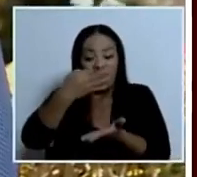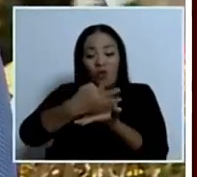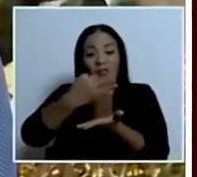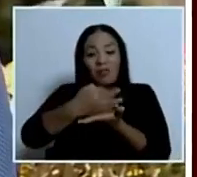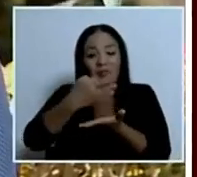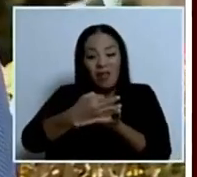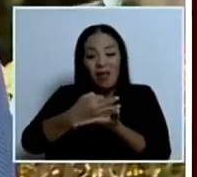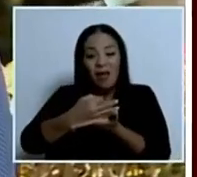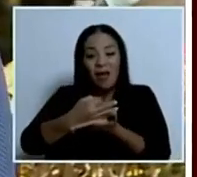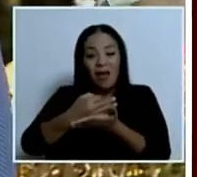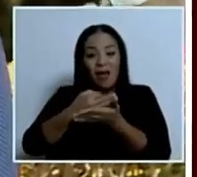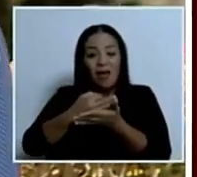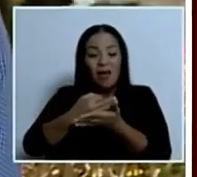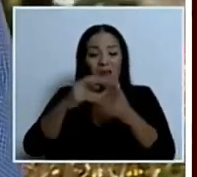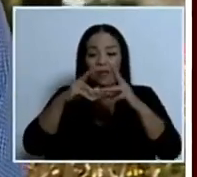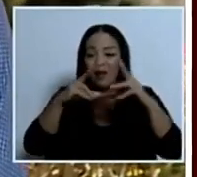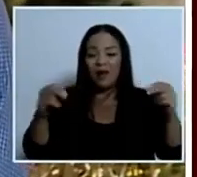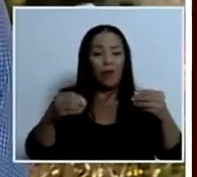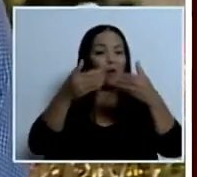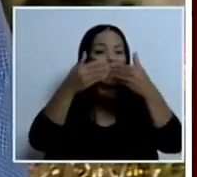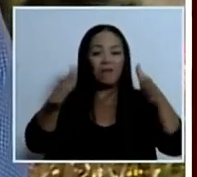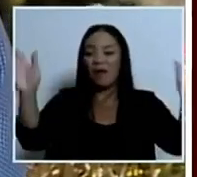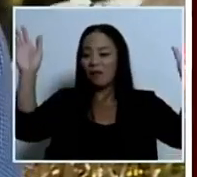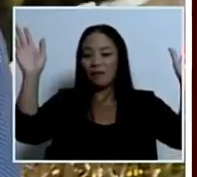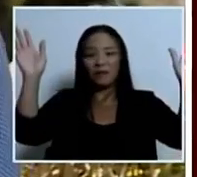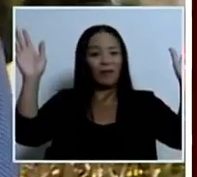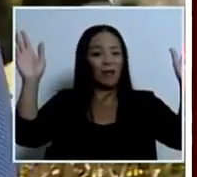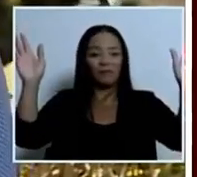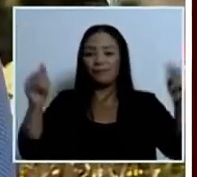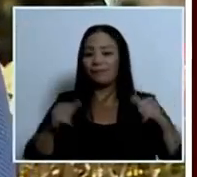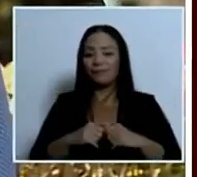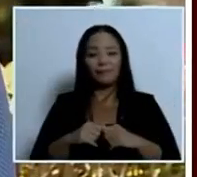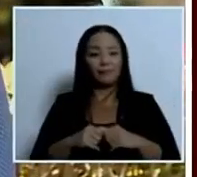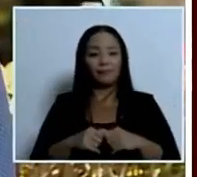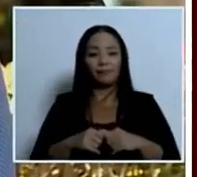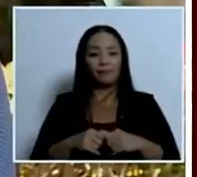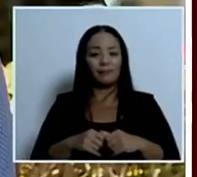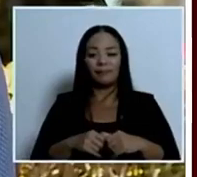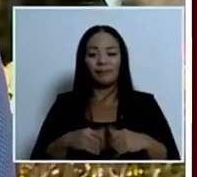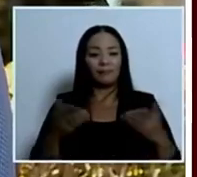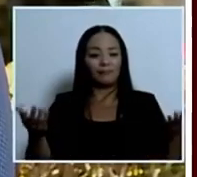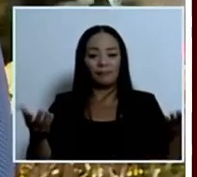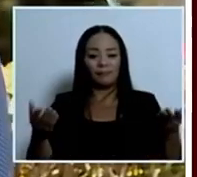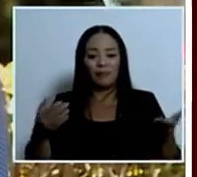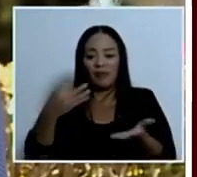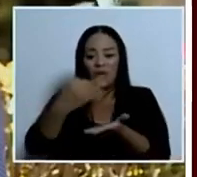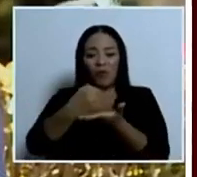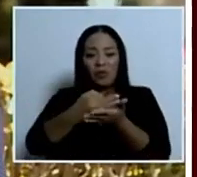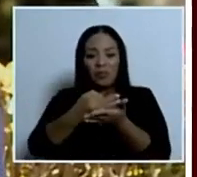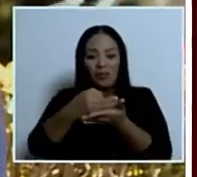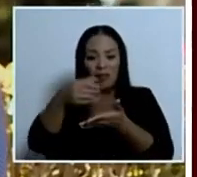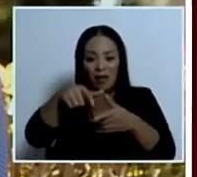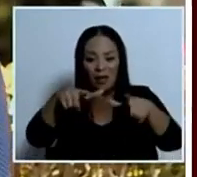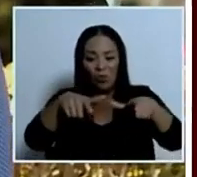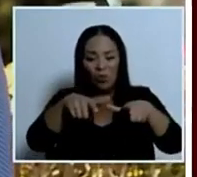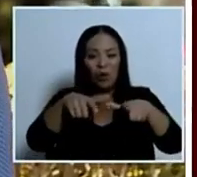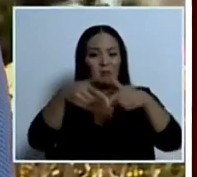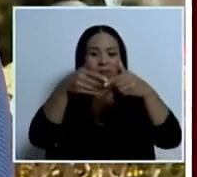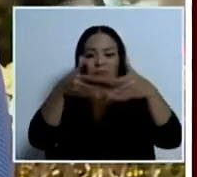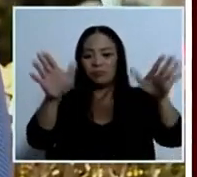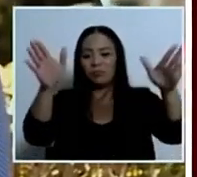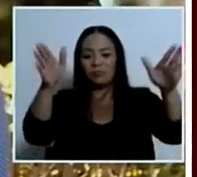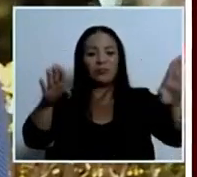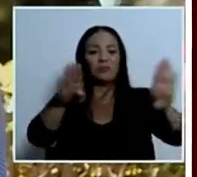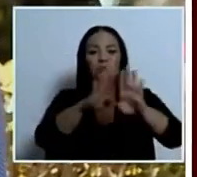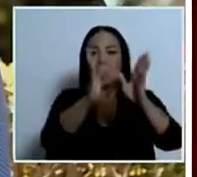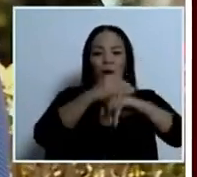está completamente abierta los puestos fronterizos están cerrados presidente y le tengo una mala noticia más el